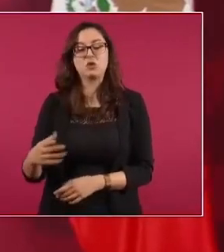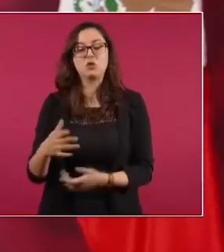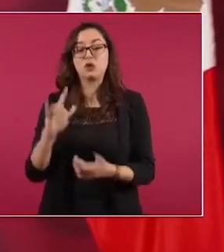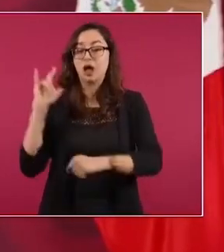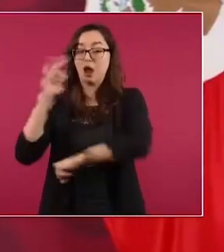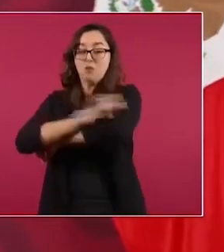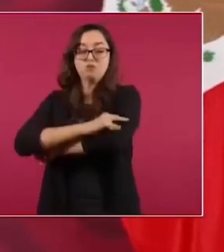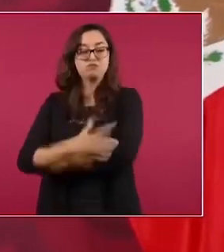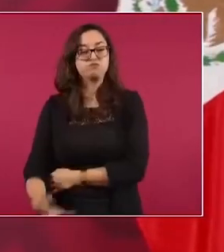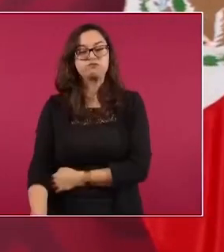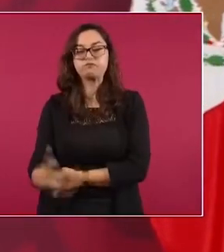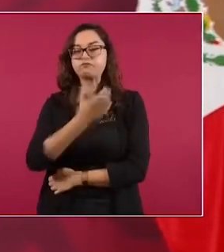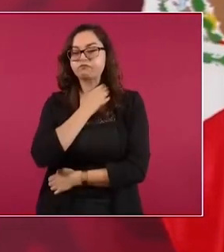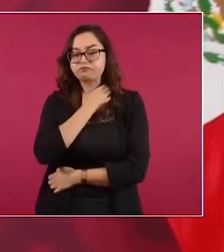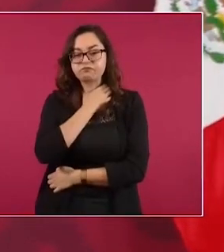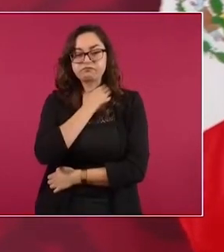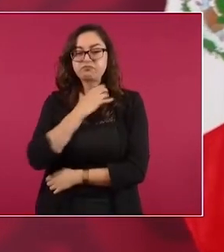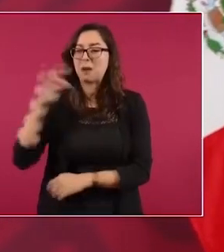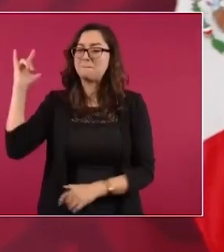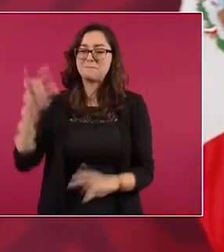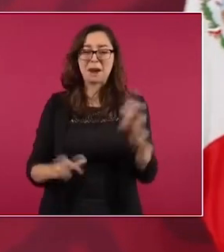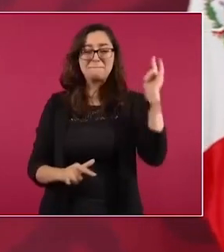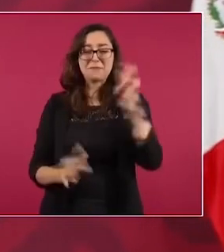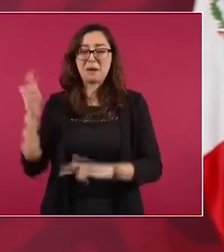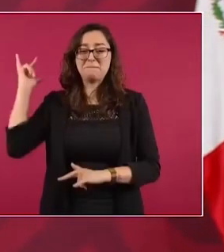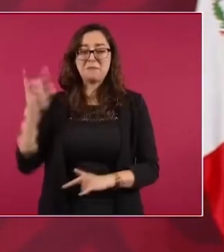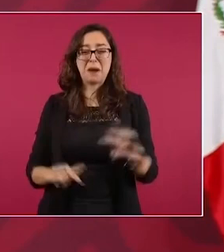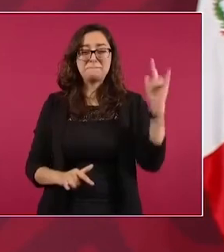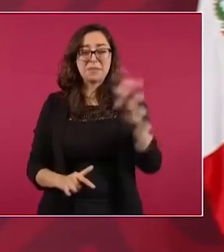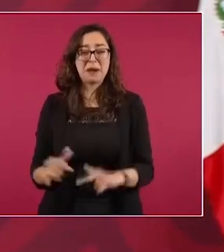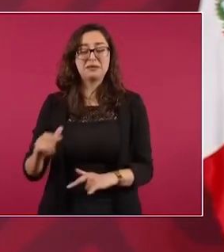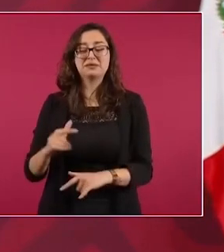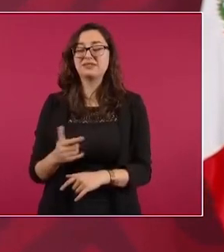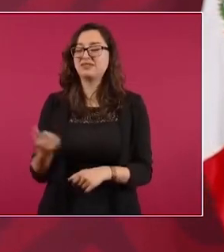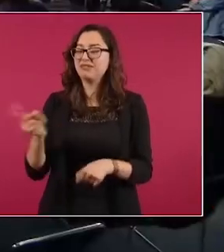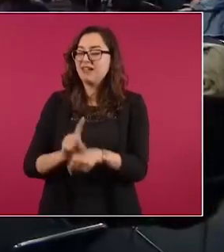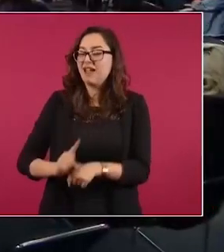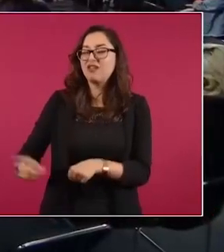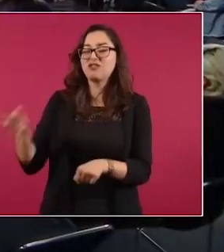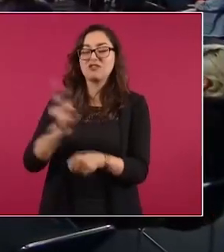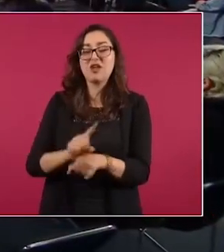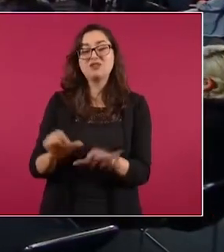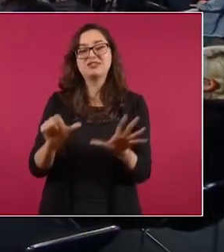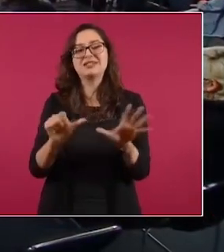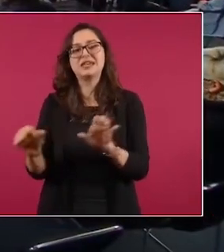Cancún tiene más de 600 operaciones diarias